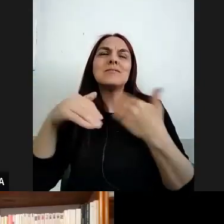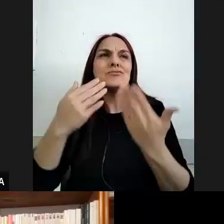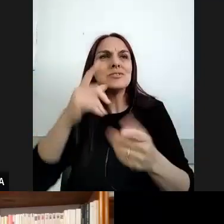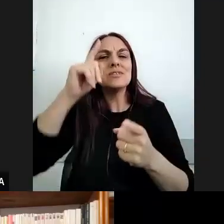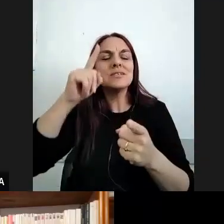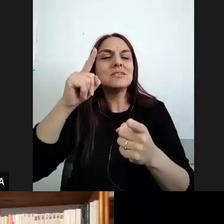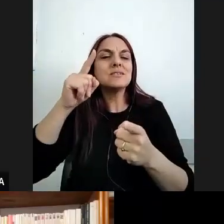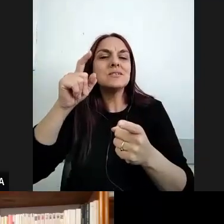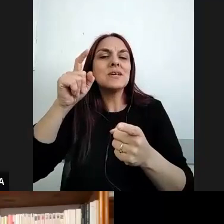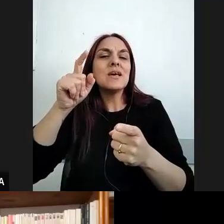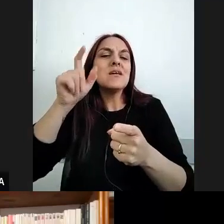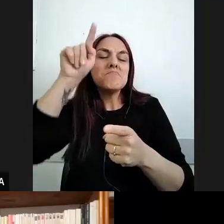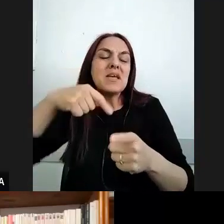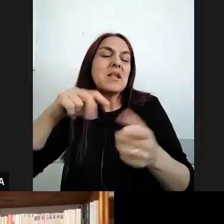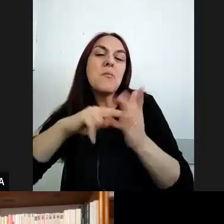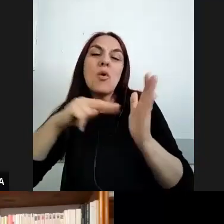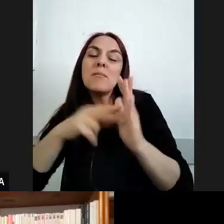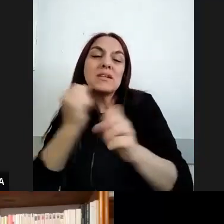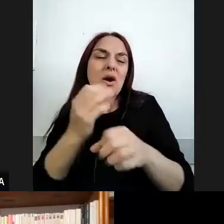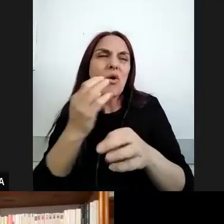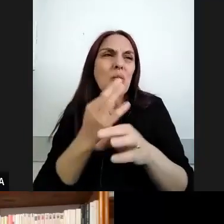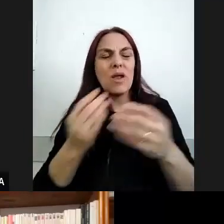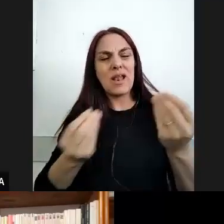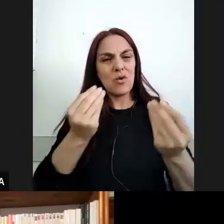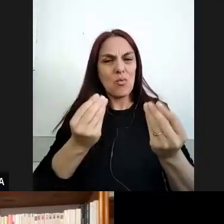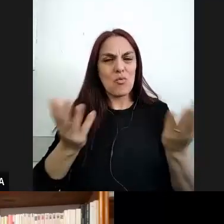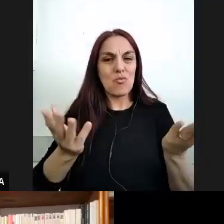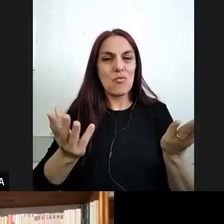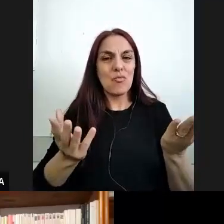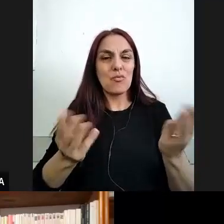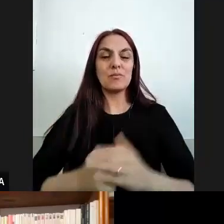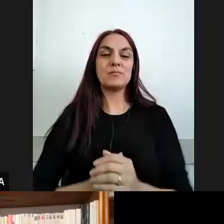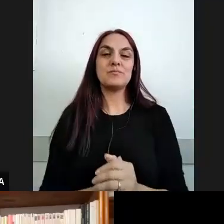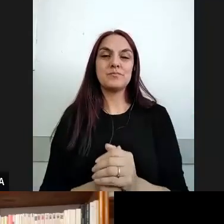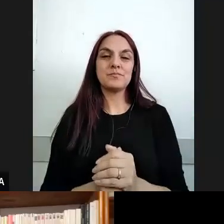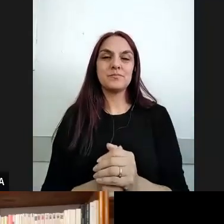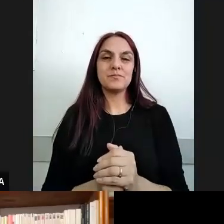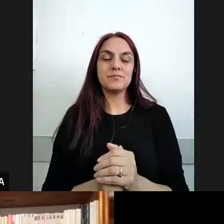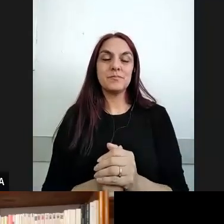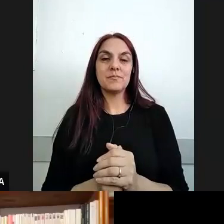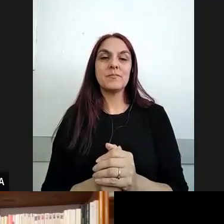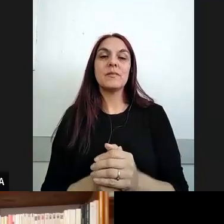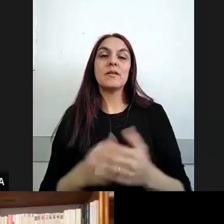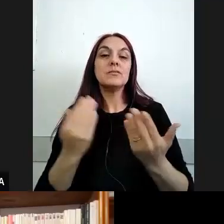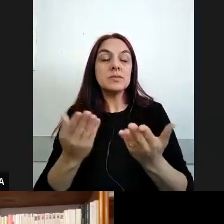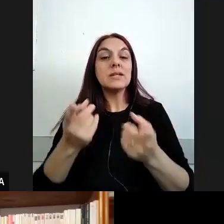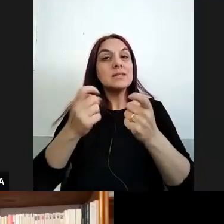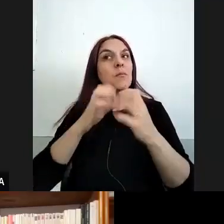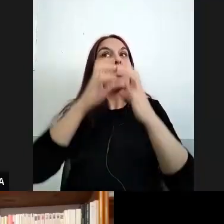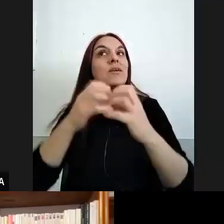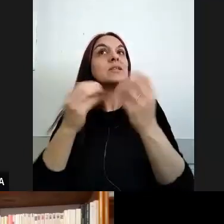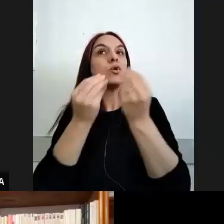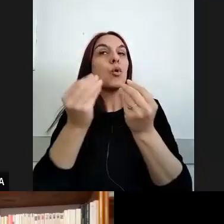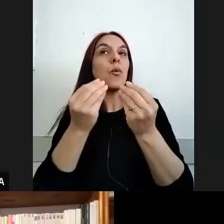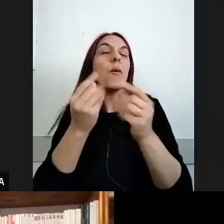que discutir estas nociones casi mitos digamos y lo podemos discutir digamos a partir de revisar esas